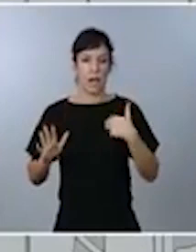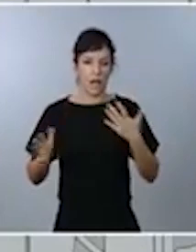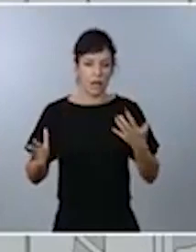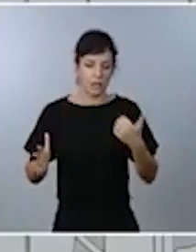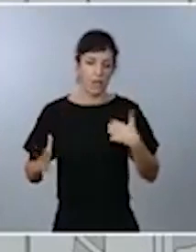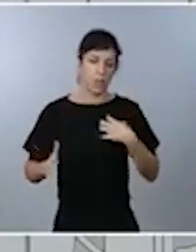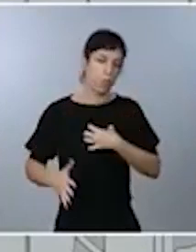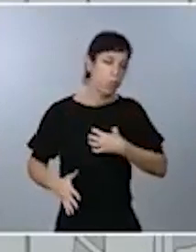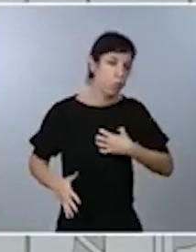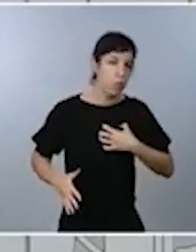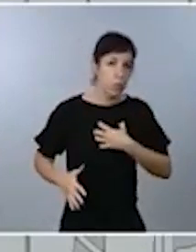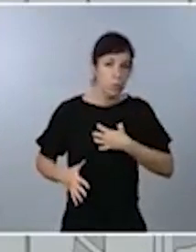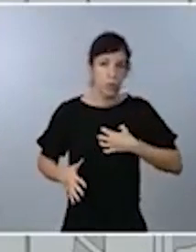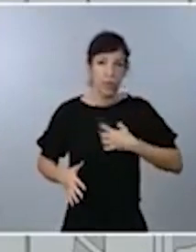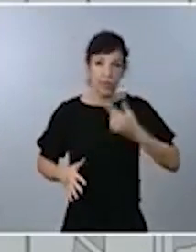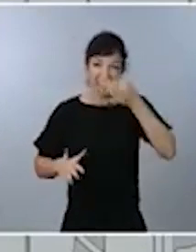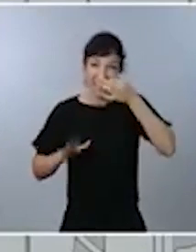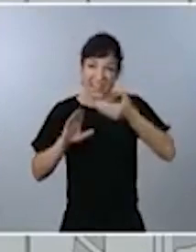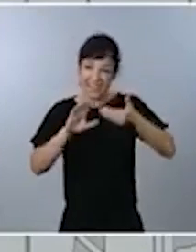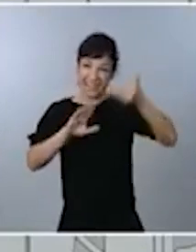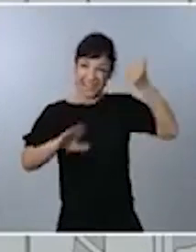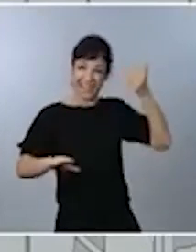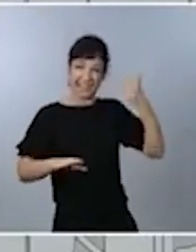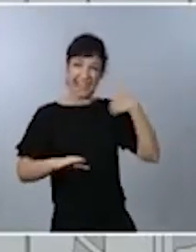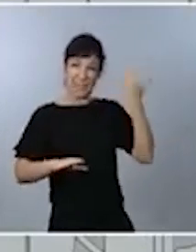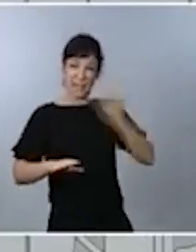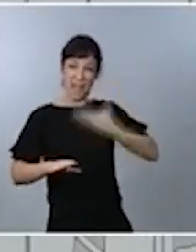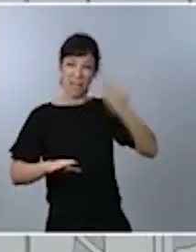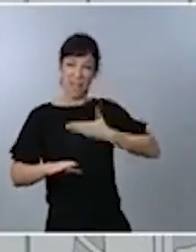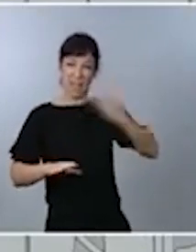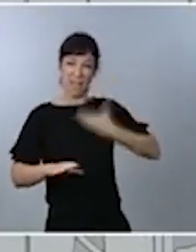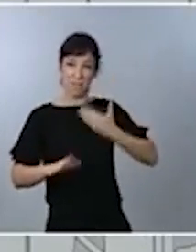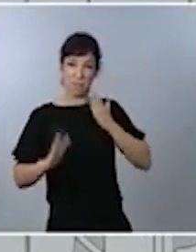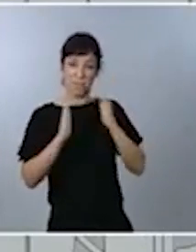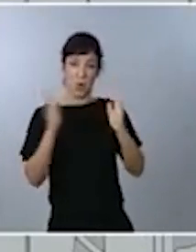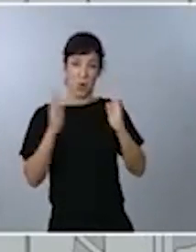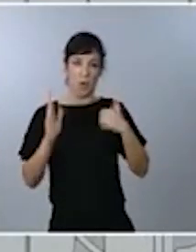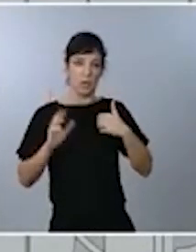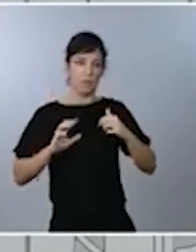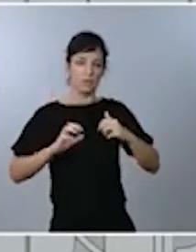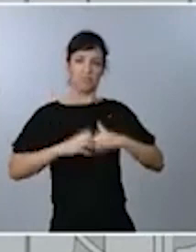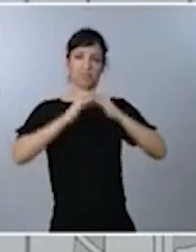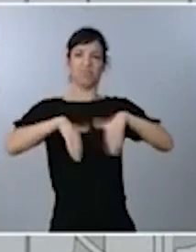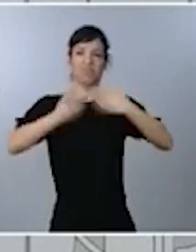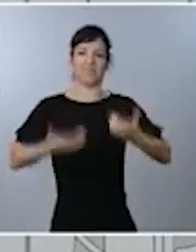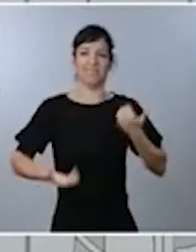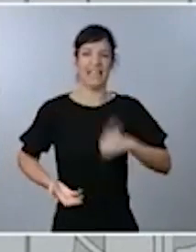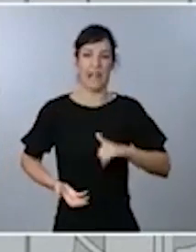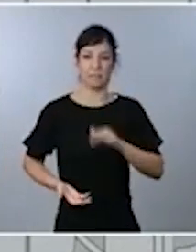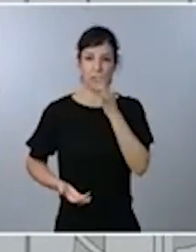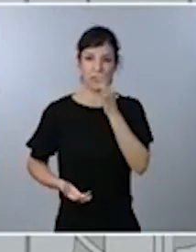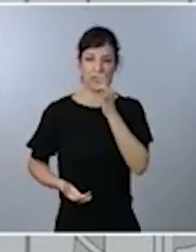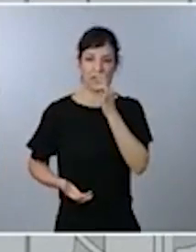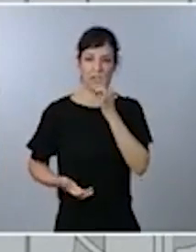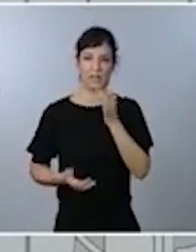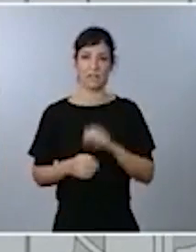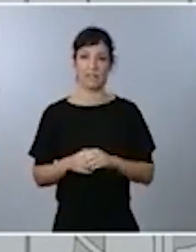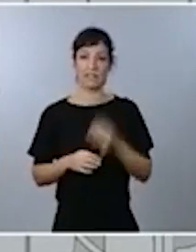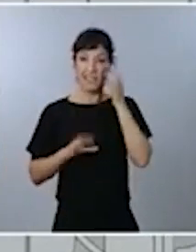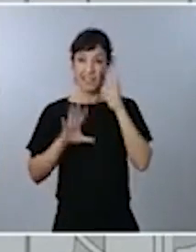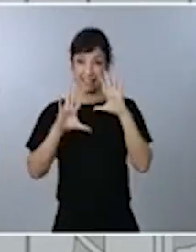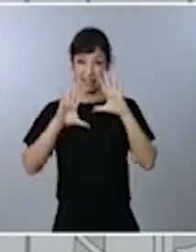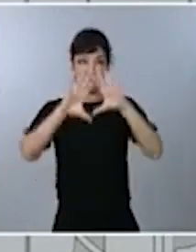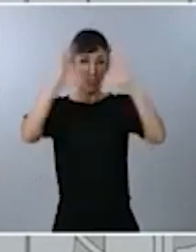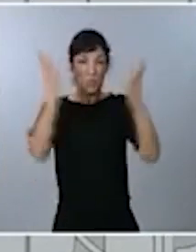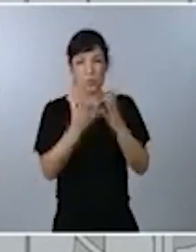repuesto de todas las consecuencias de la primera ola. Este es un lamento común en toda Europa, en todo el mundo, que yo escuché la